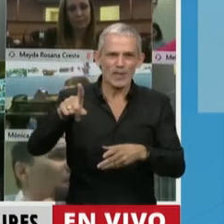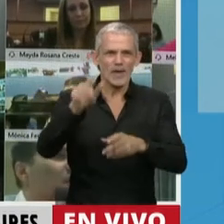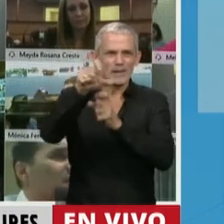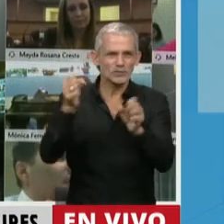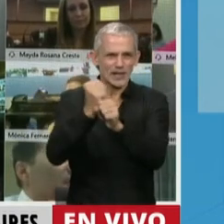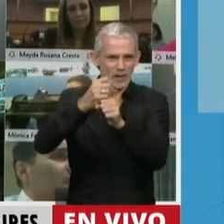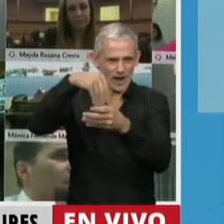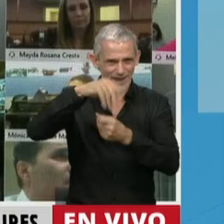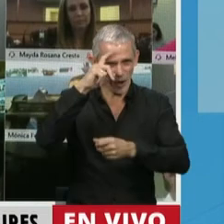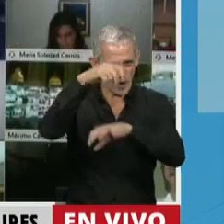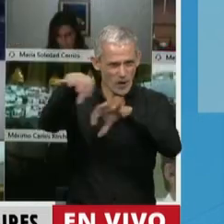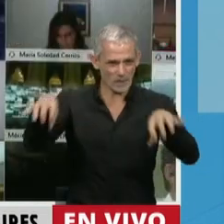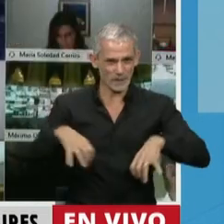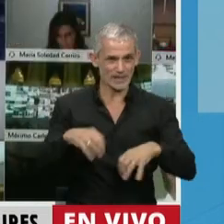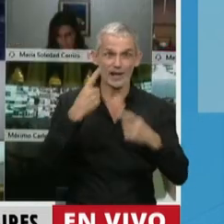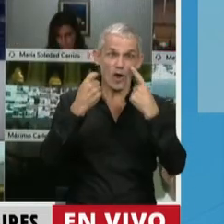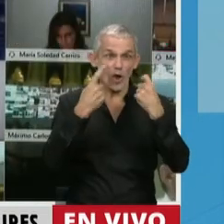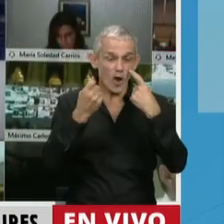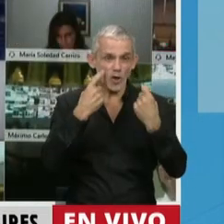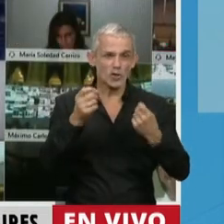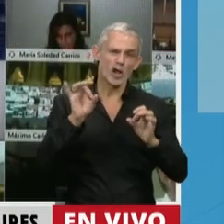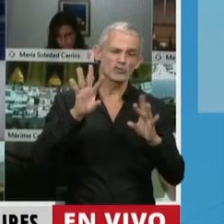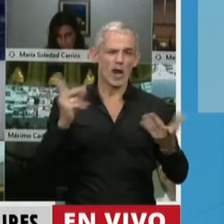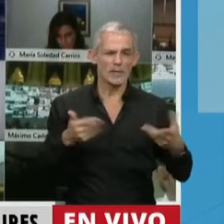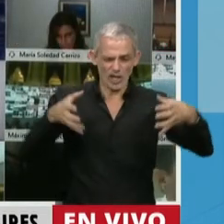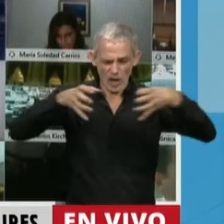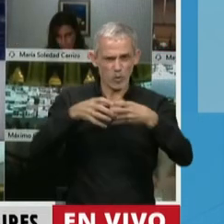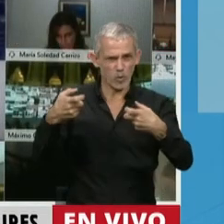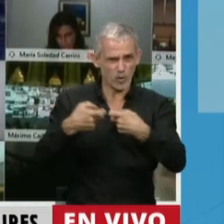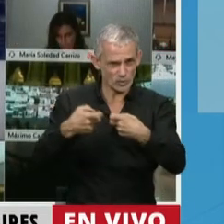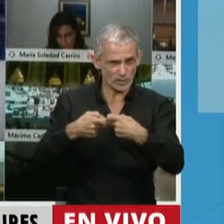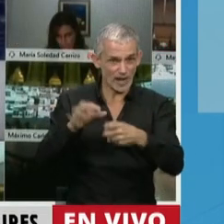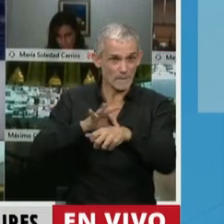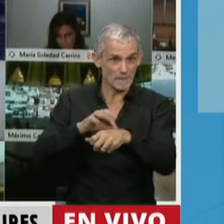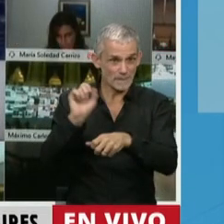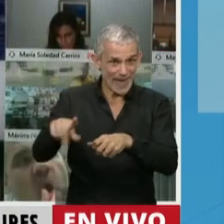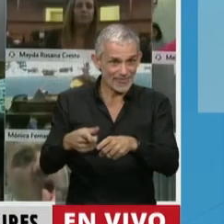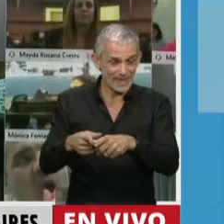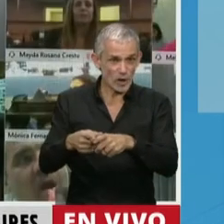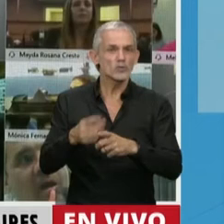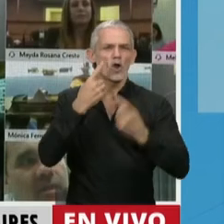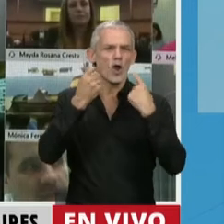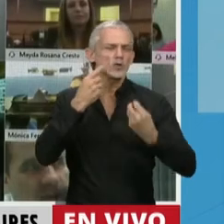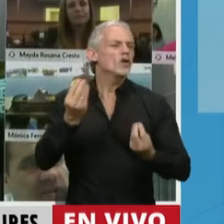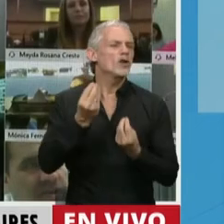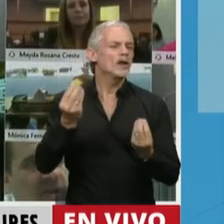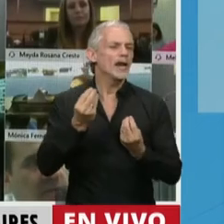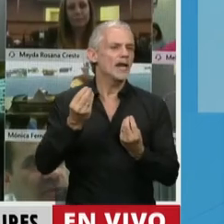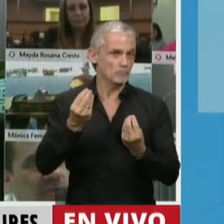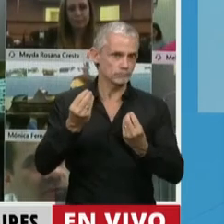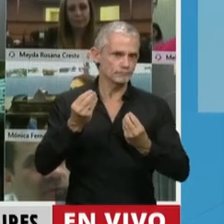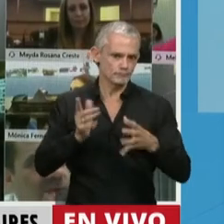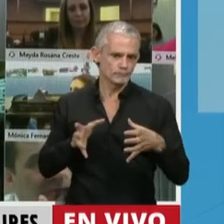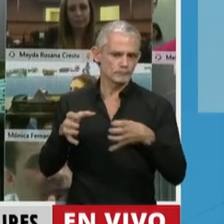trabajadores, porque el simple control de los colegios de médicos en realidad tiene que ver en muchos casos con la